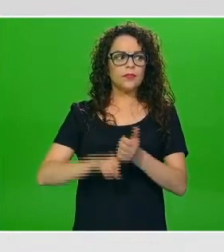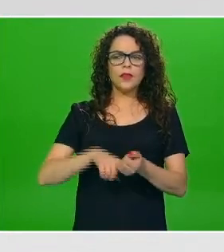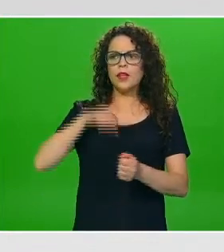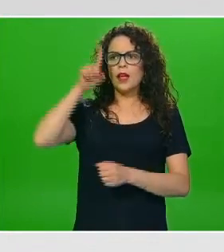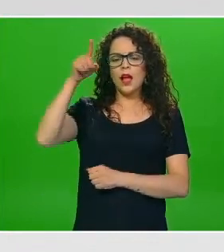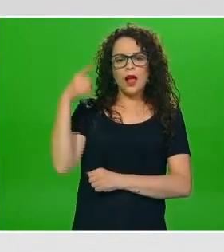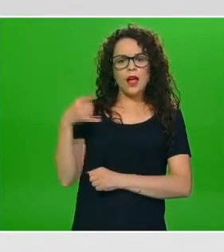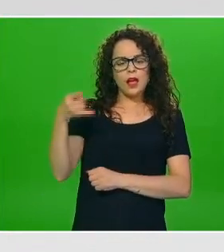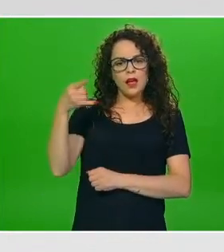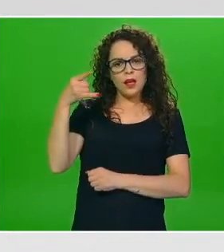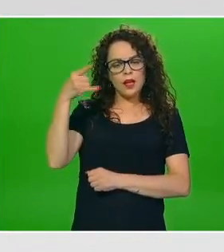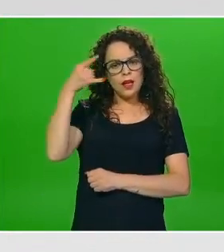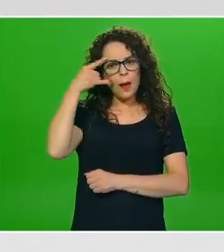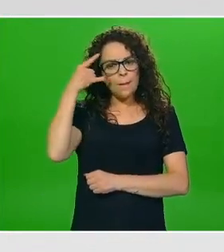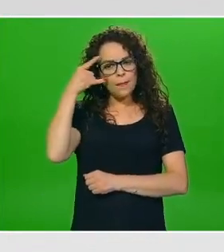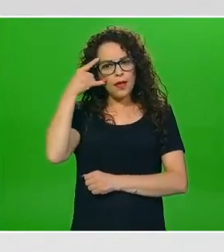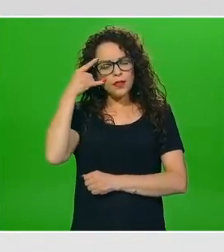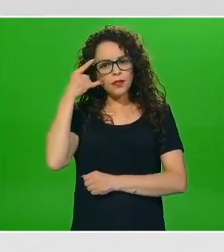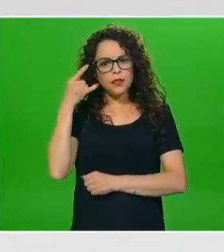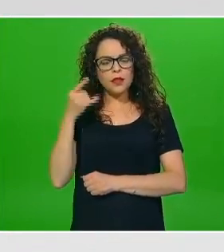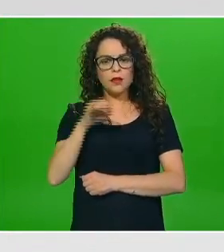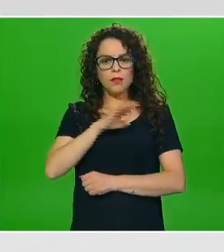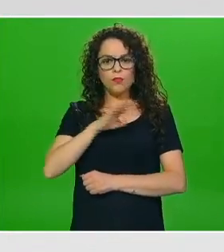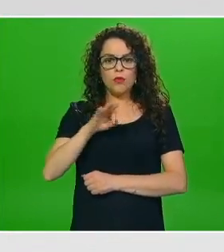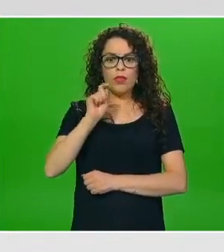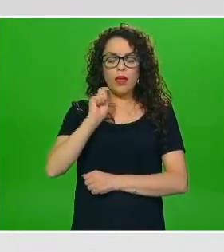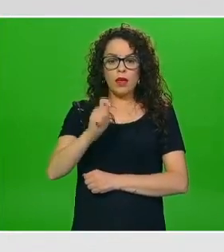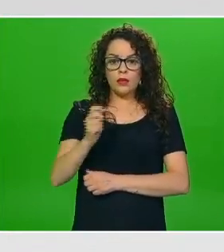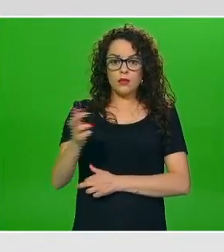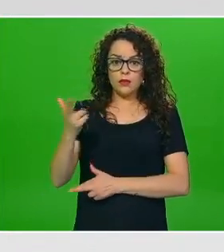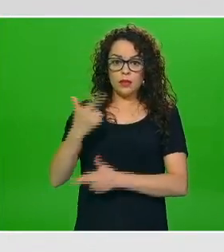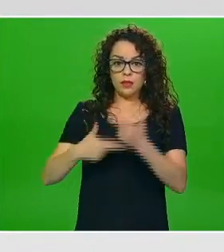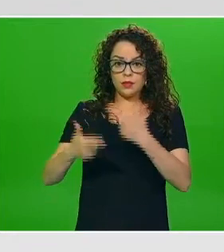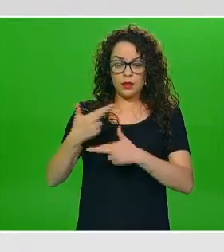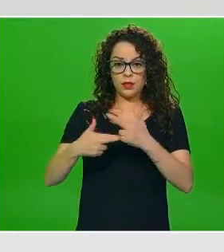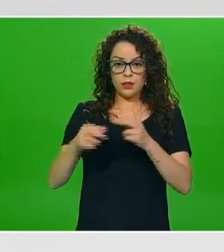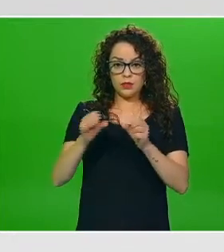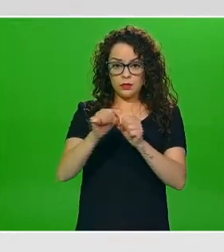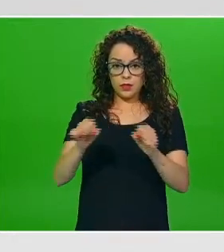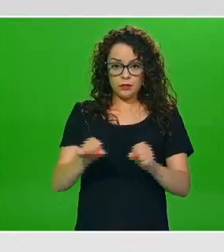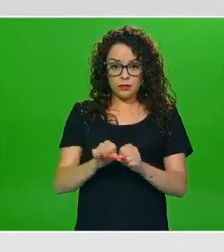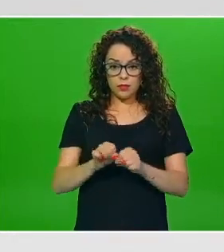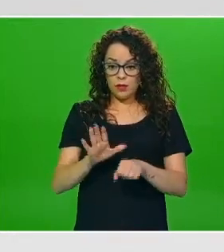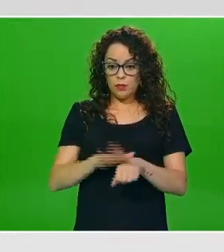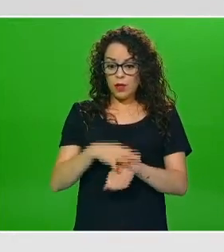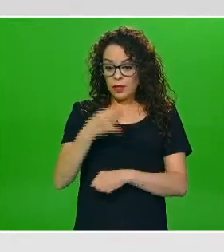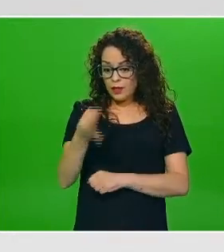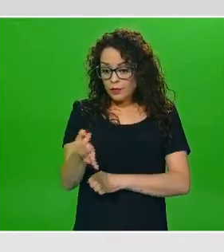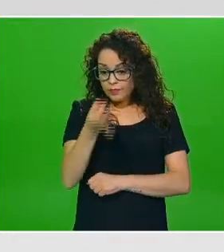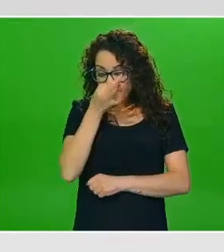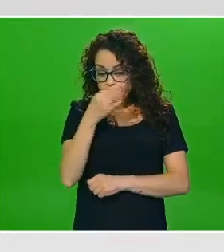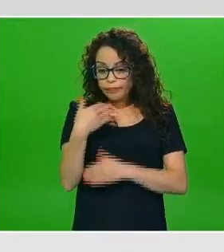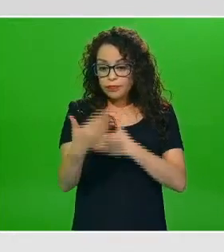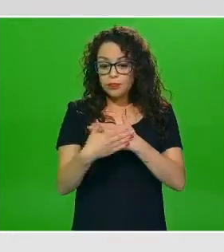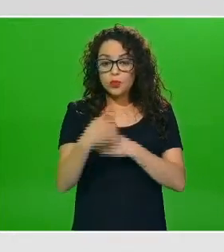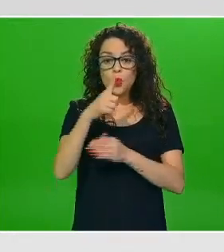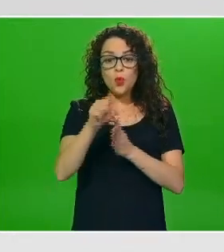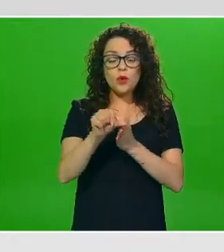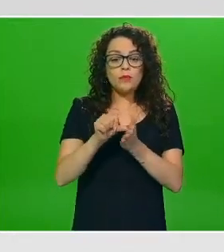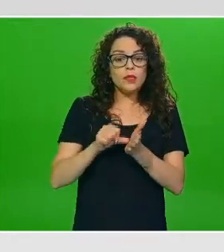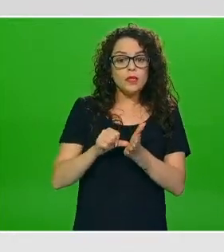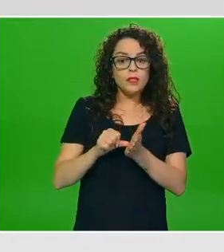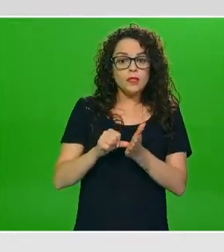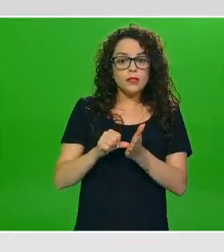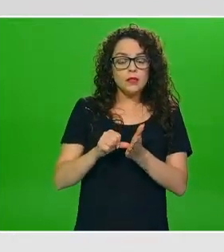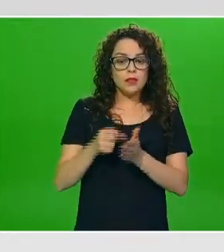de cerrar el regreso a clases a solamente un mes de que se hubieran reabierto si eso